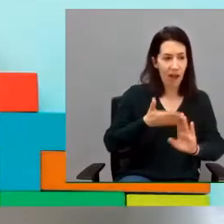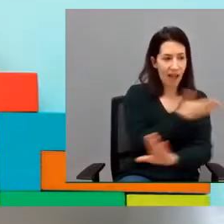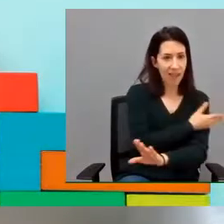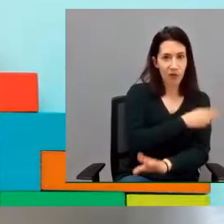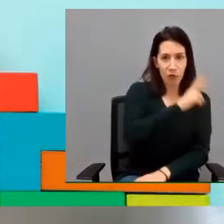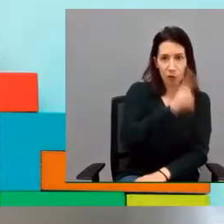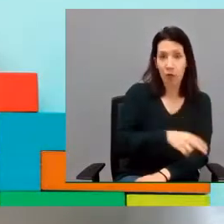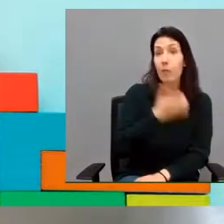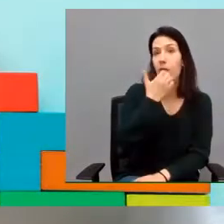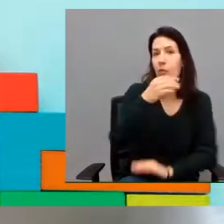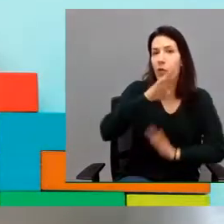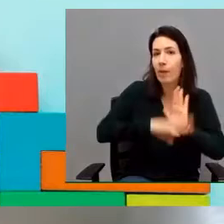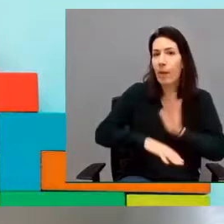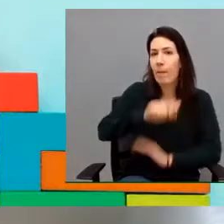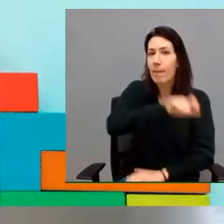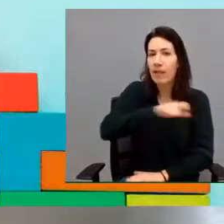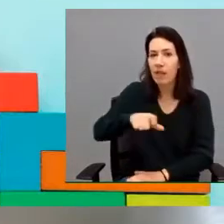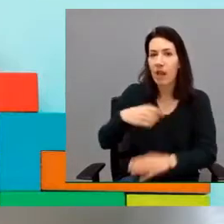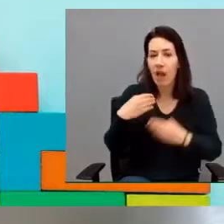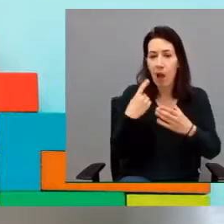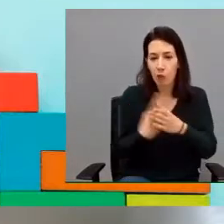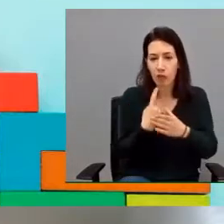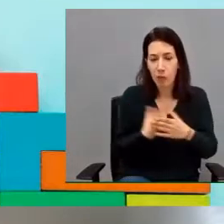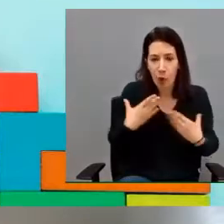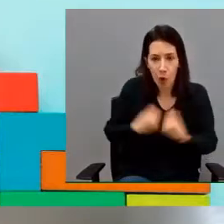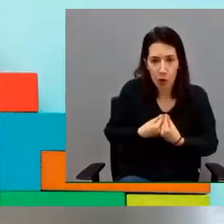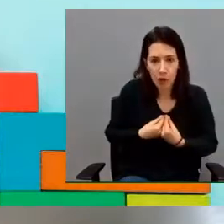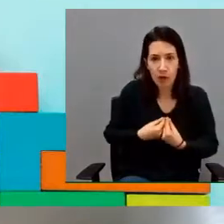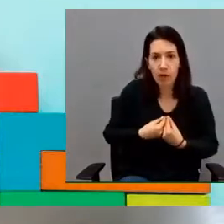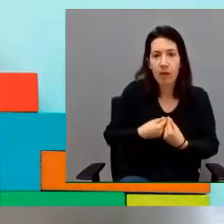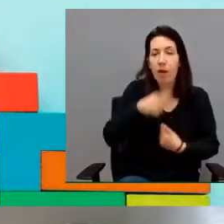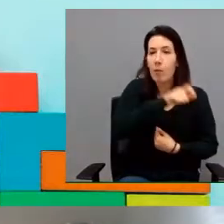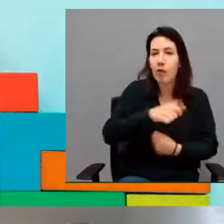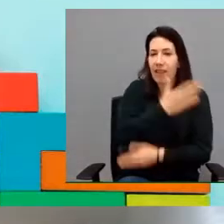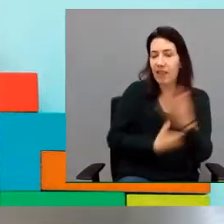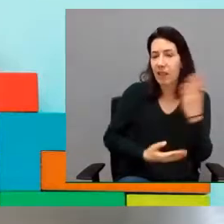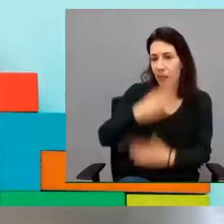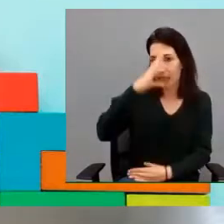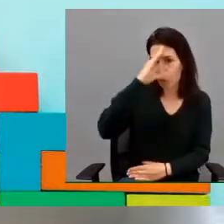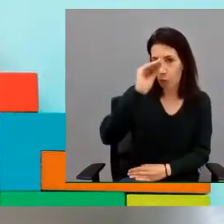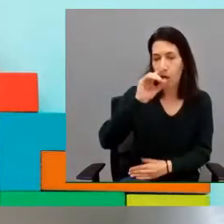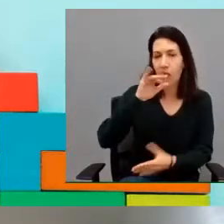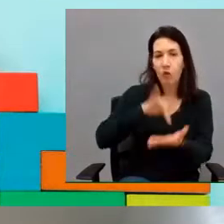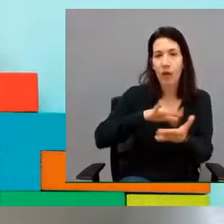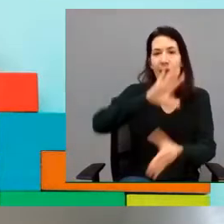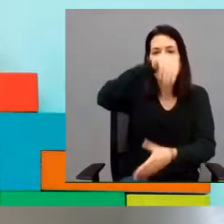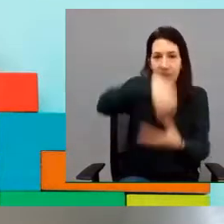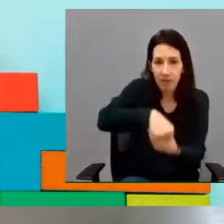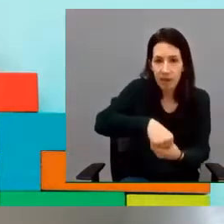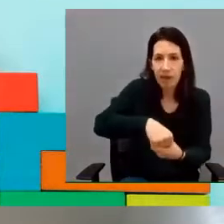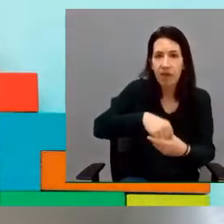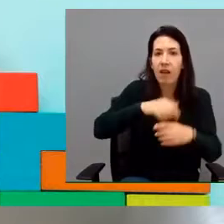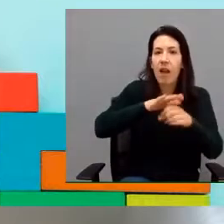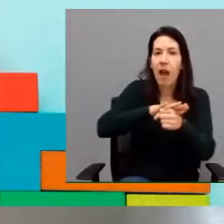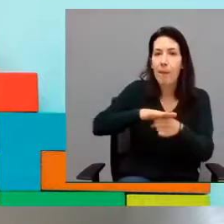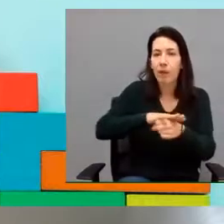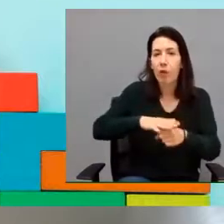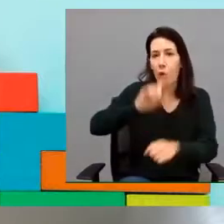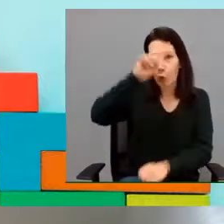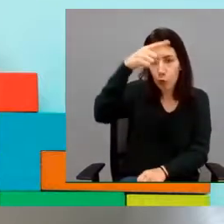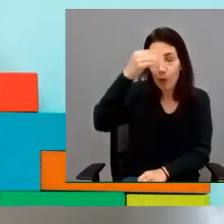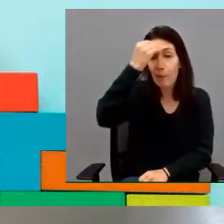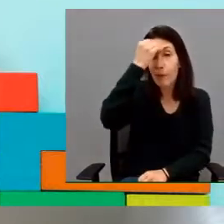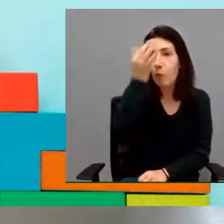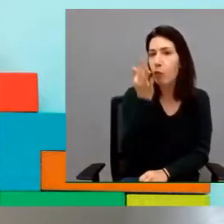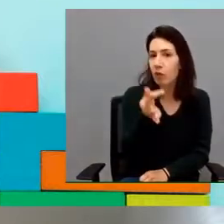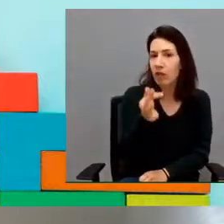el que las personas con autismo, las personas con discapacidad intelectual van a intervenir en el mundo de la cultura. Creo que es bueno ver cuál